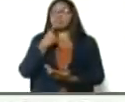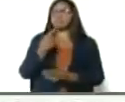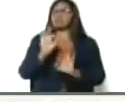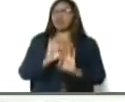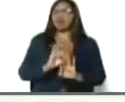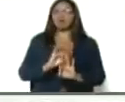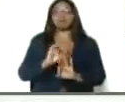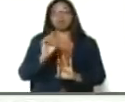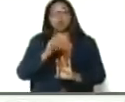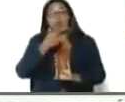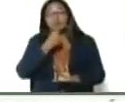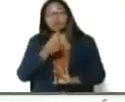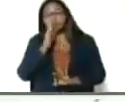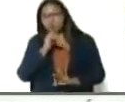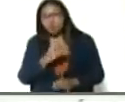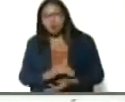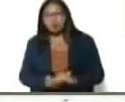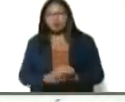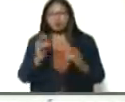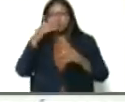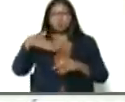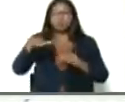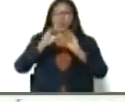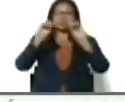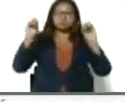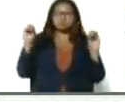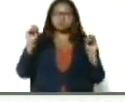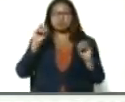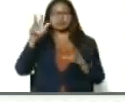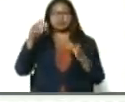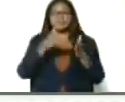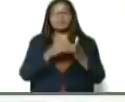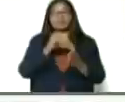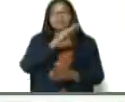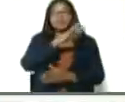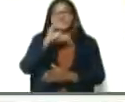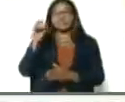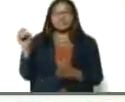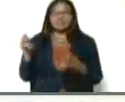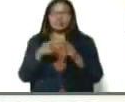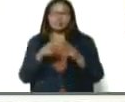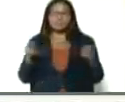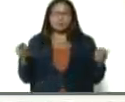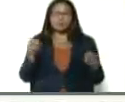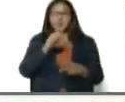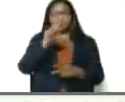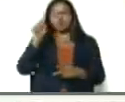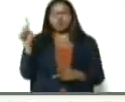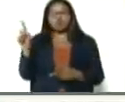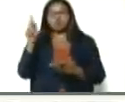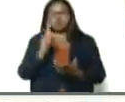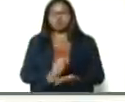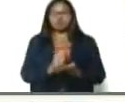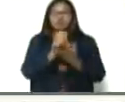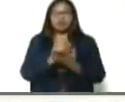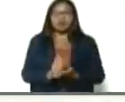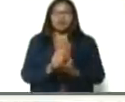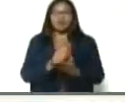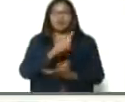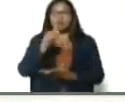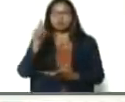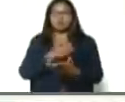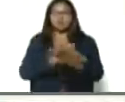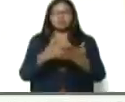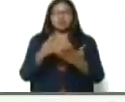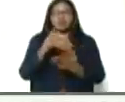sido un pueblo que ha asumido su convocatoria, 3.500 hectáreas, 11 toneladas, 11 millones de kilos,